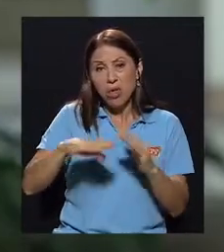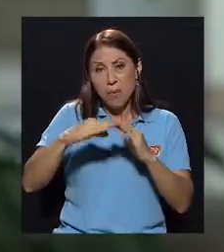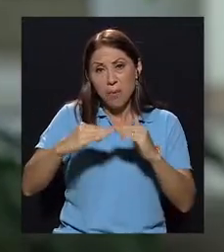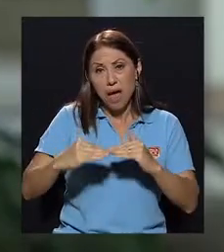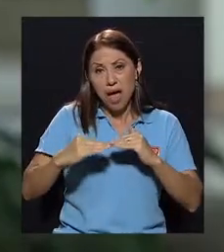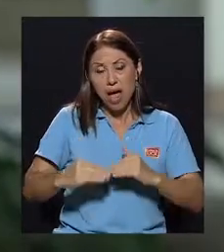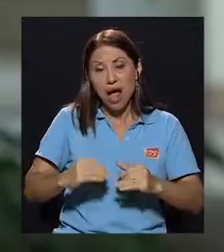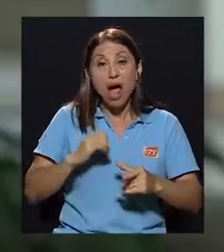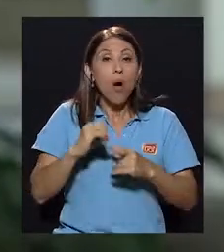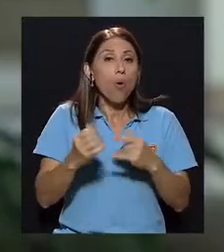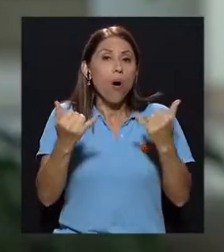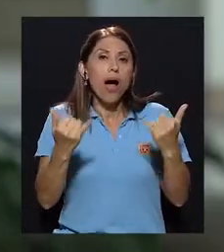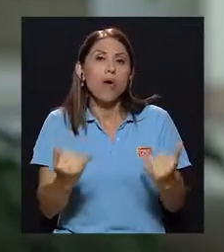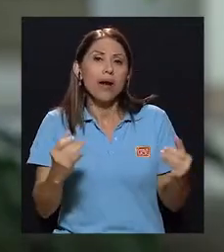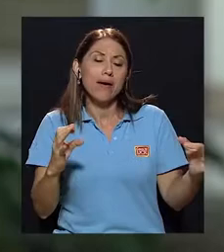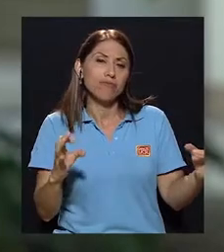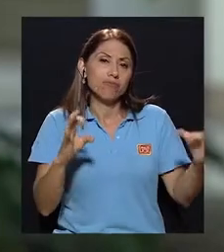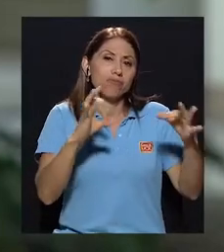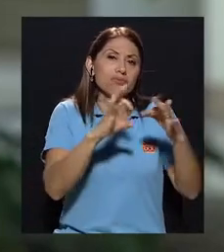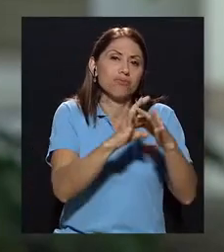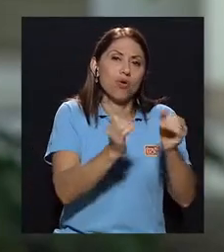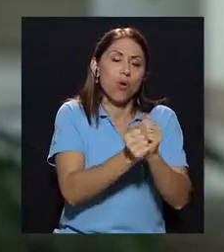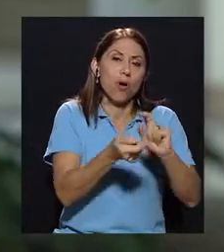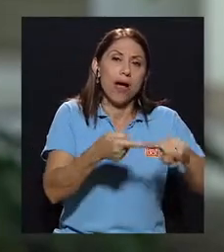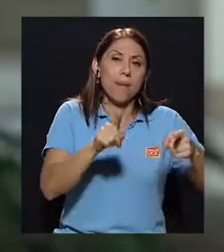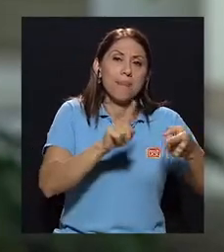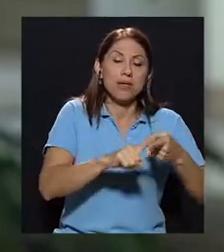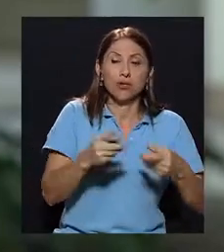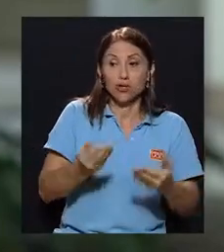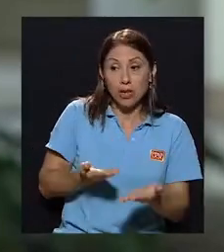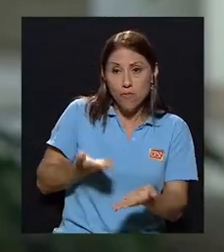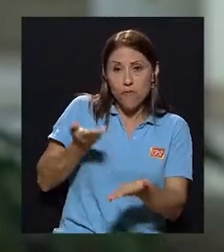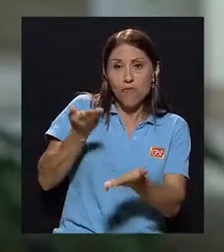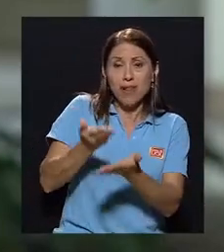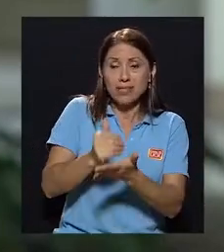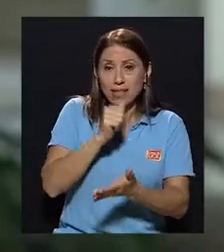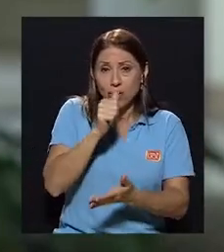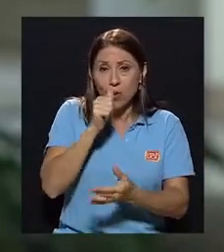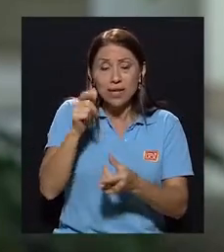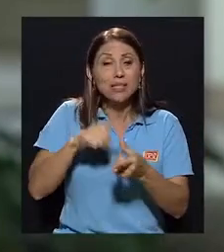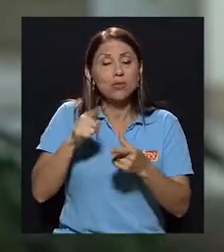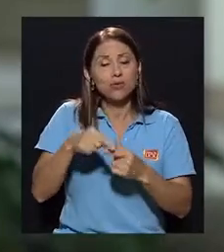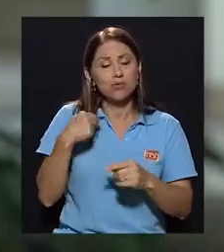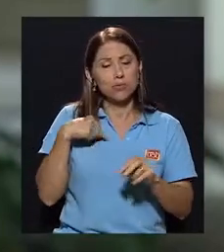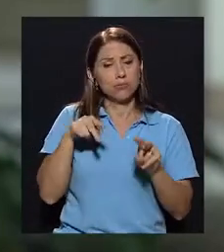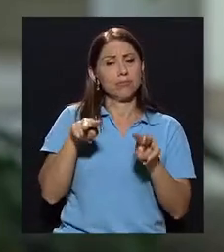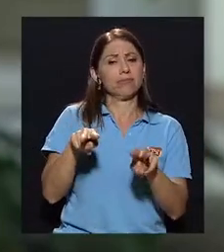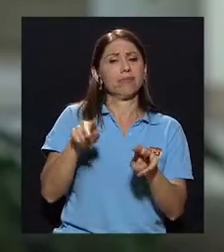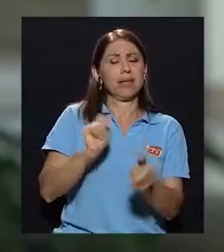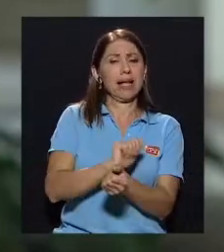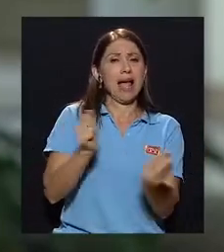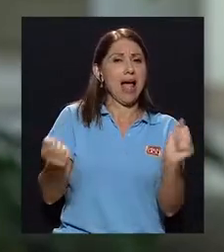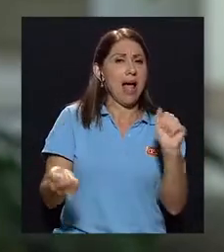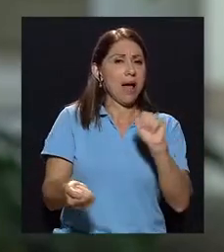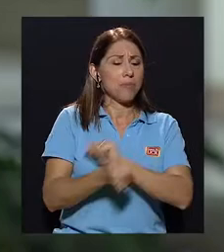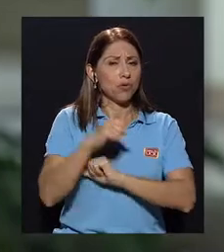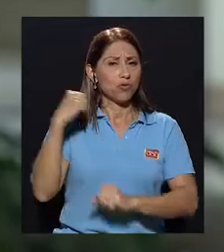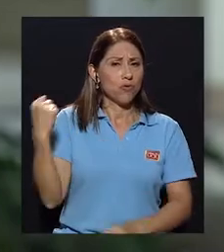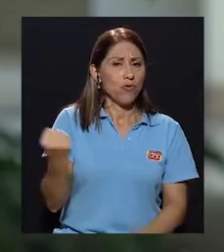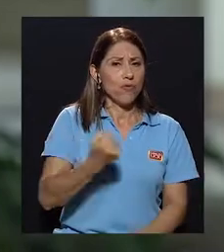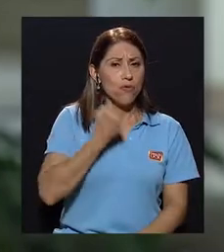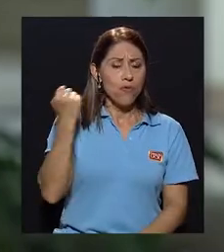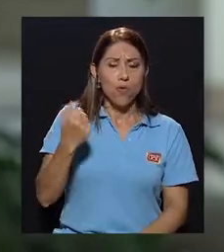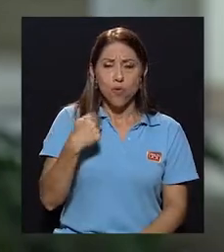con algunos amigos que le ofrecen drogas. Entonces, cuando uno ve cambios abruptos, uno dice, aquí algo está